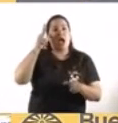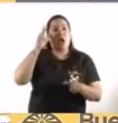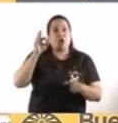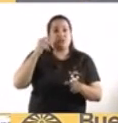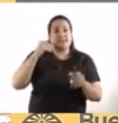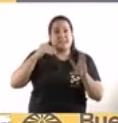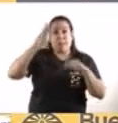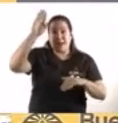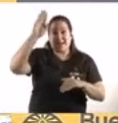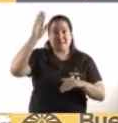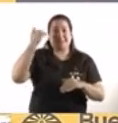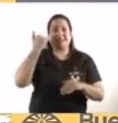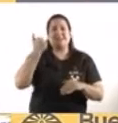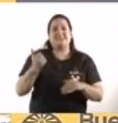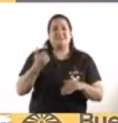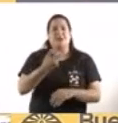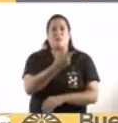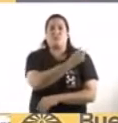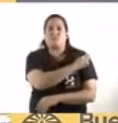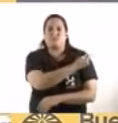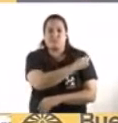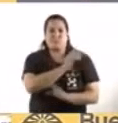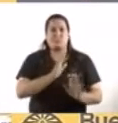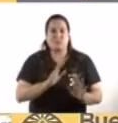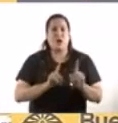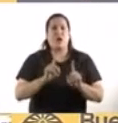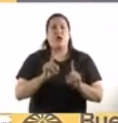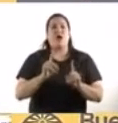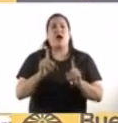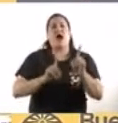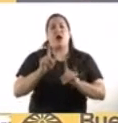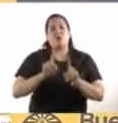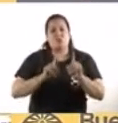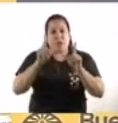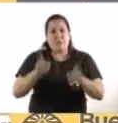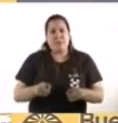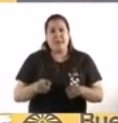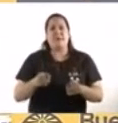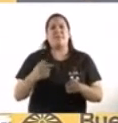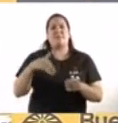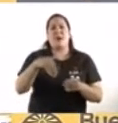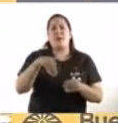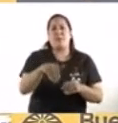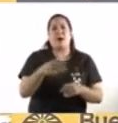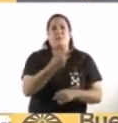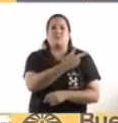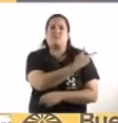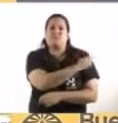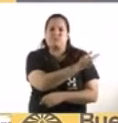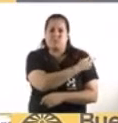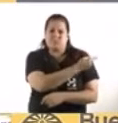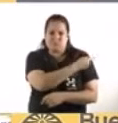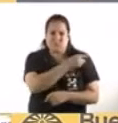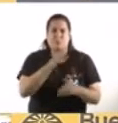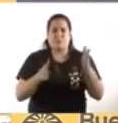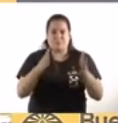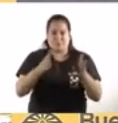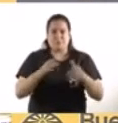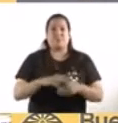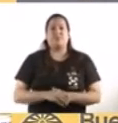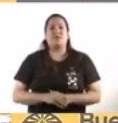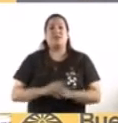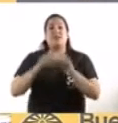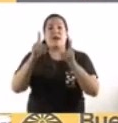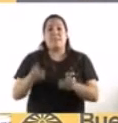y tenemos 3.000 turnos asignados para los próximos días. Y también estamos yendo a vacunar uno por uno a los casi 500